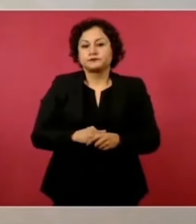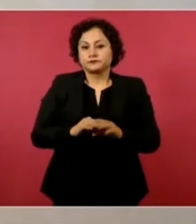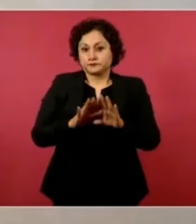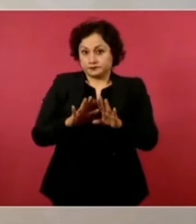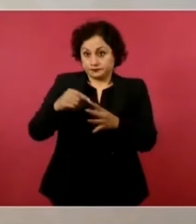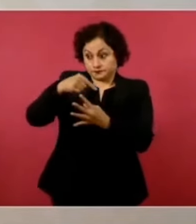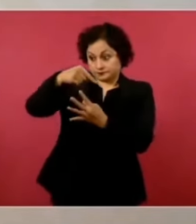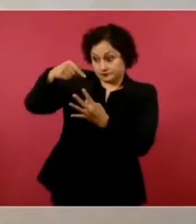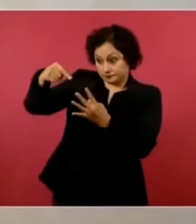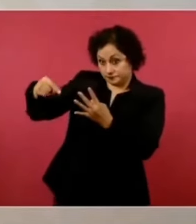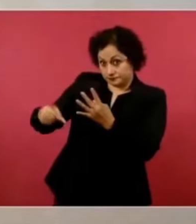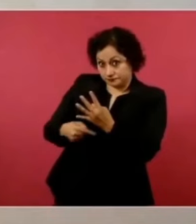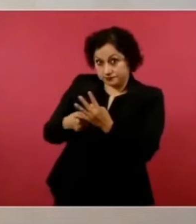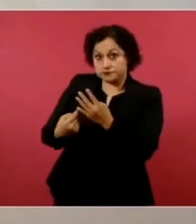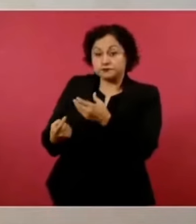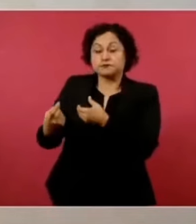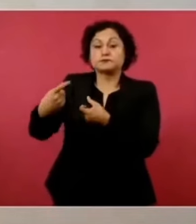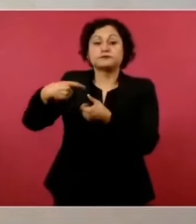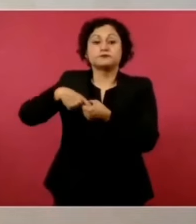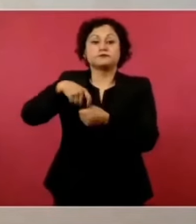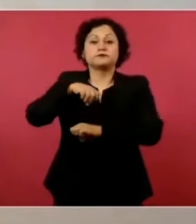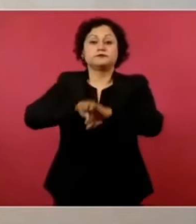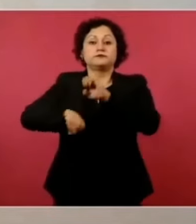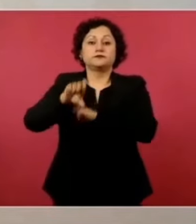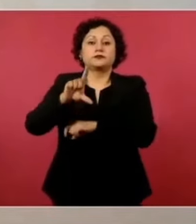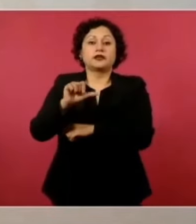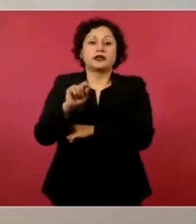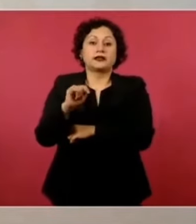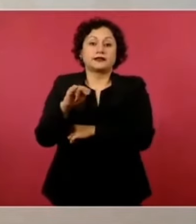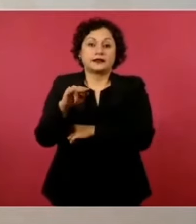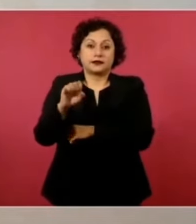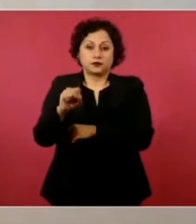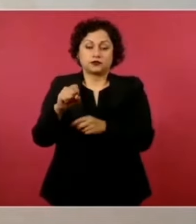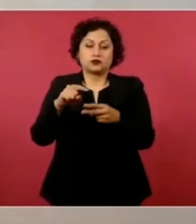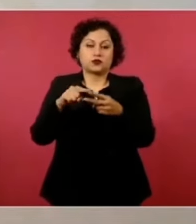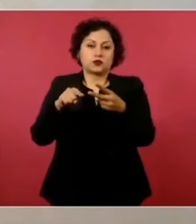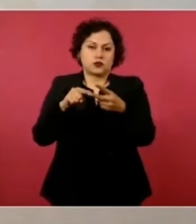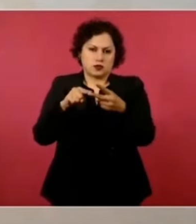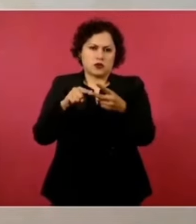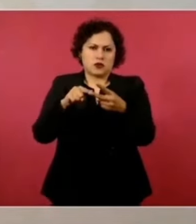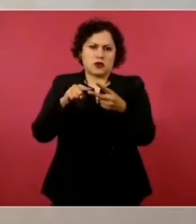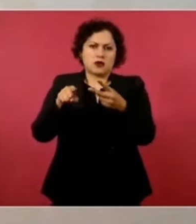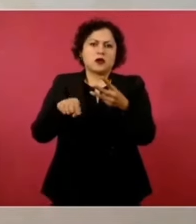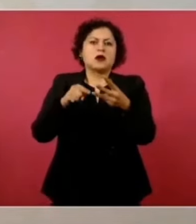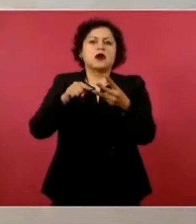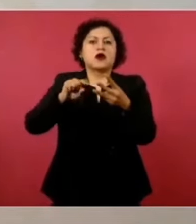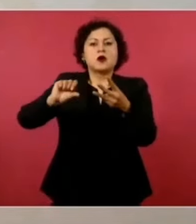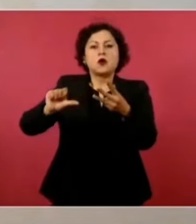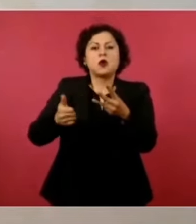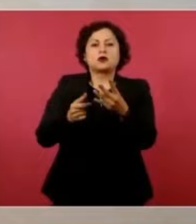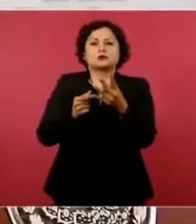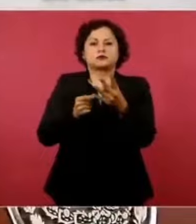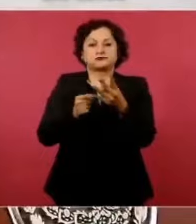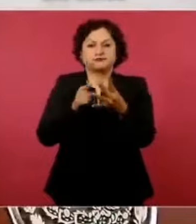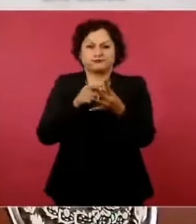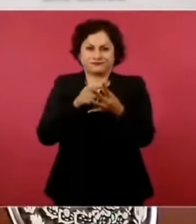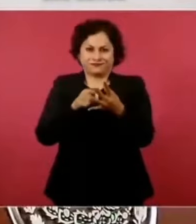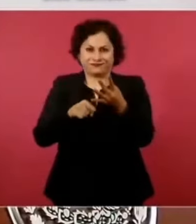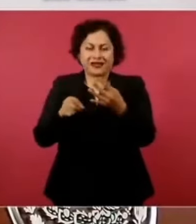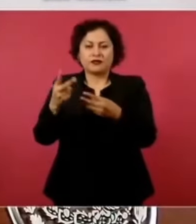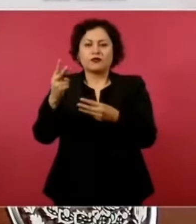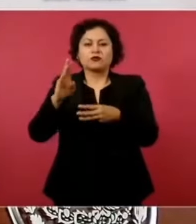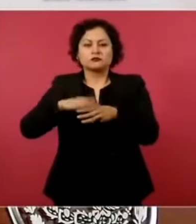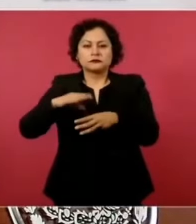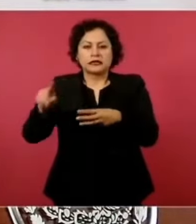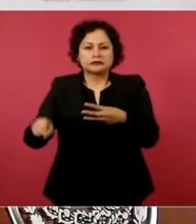existen otras dos empresas que son exclusivamente